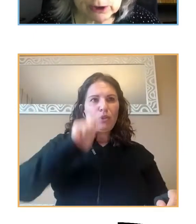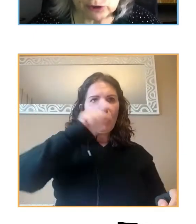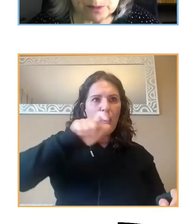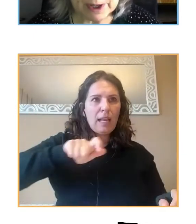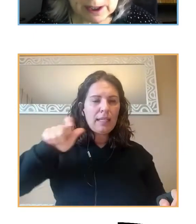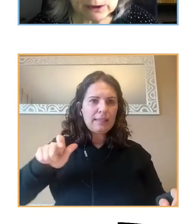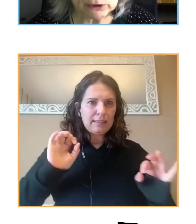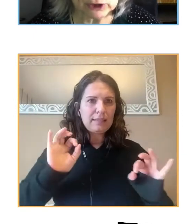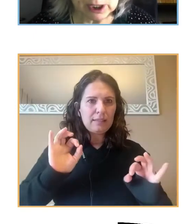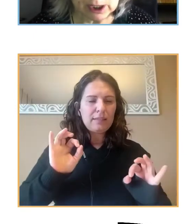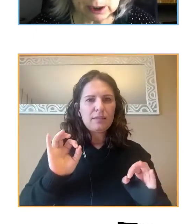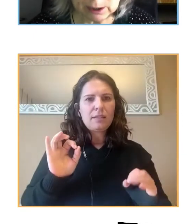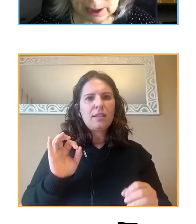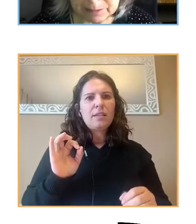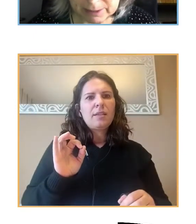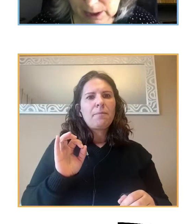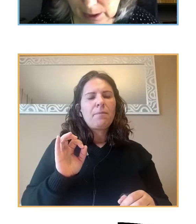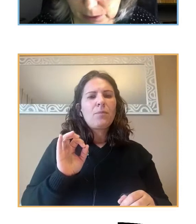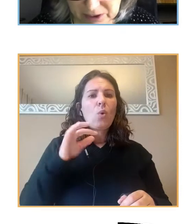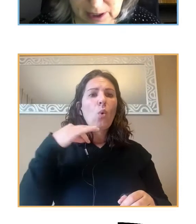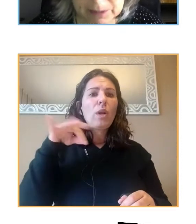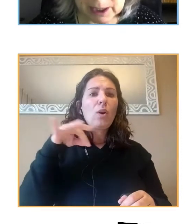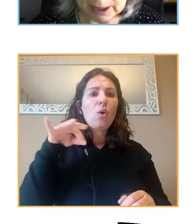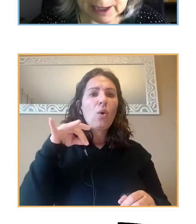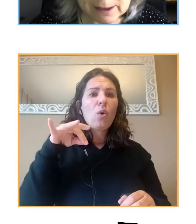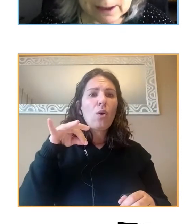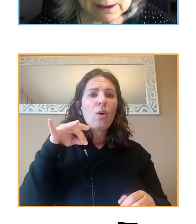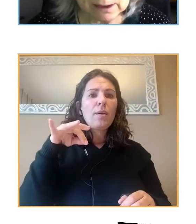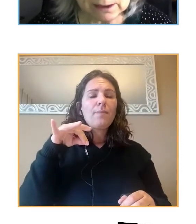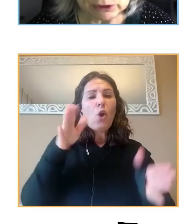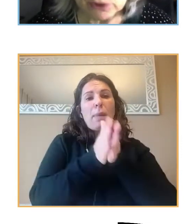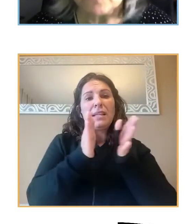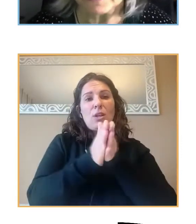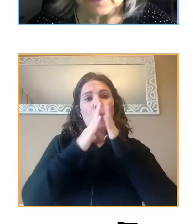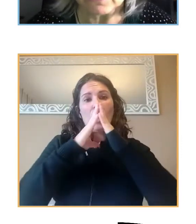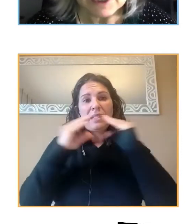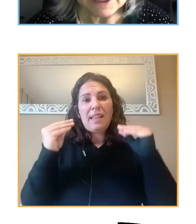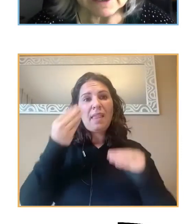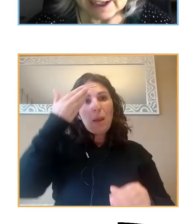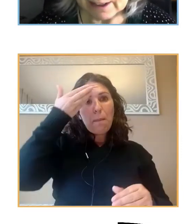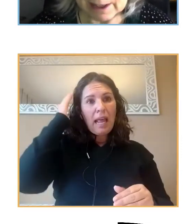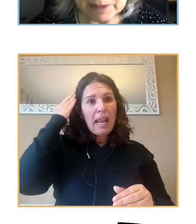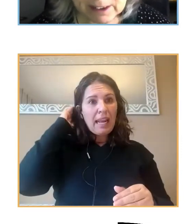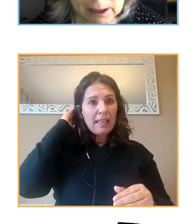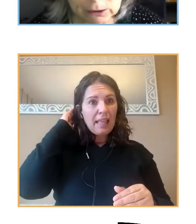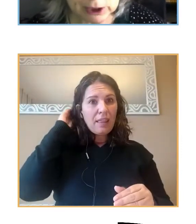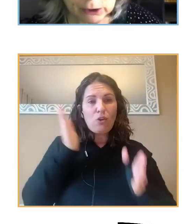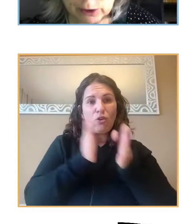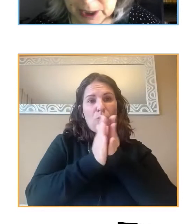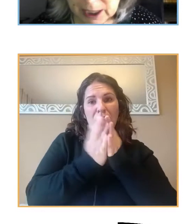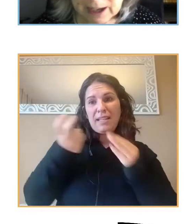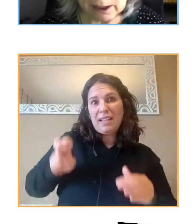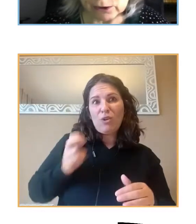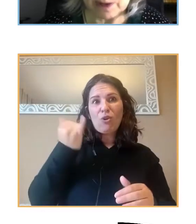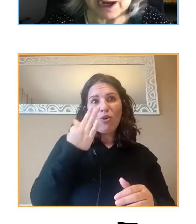los compañeros de la Universidad Miguel Hernández, nuestro compañero que está en esta mesa, José Antonio